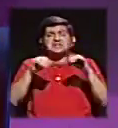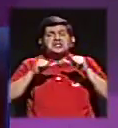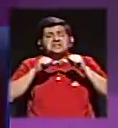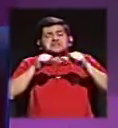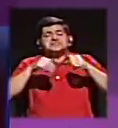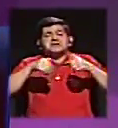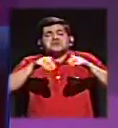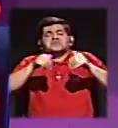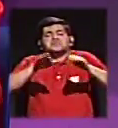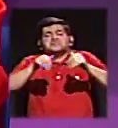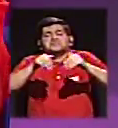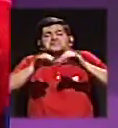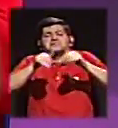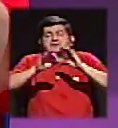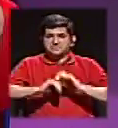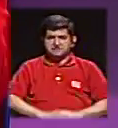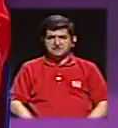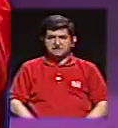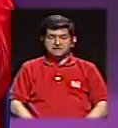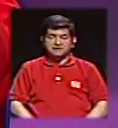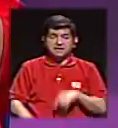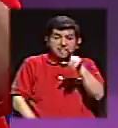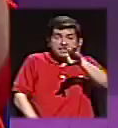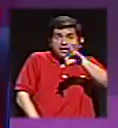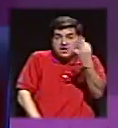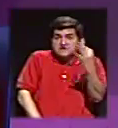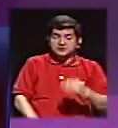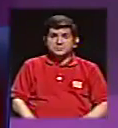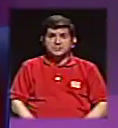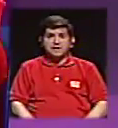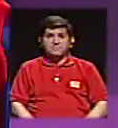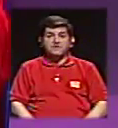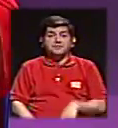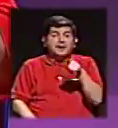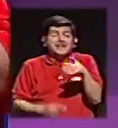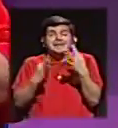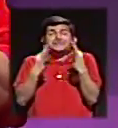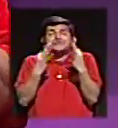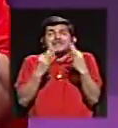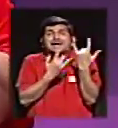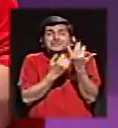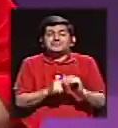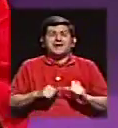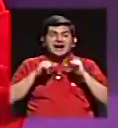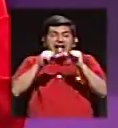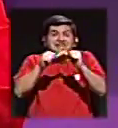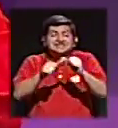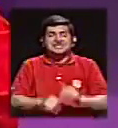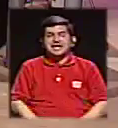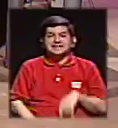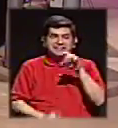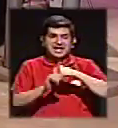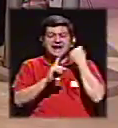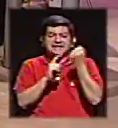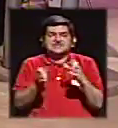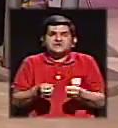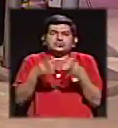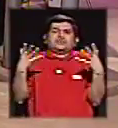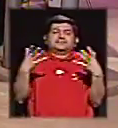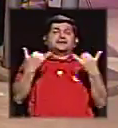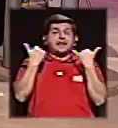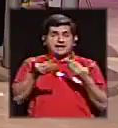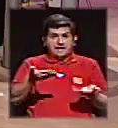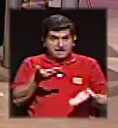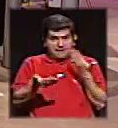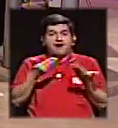más, un poquito, un poquito, patean la bolita para que, cruzan los dedos así, para que al siguiente le estalle la bomba en la cara, y yo creo que ya estamos